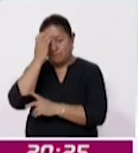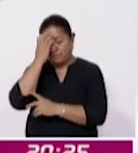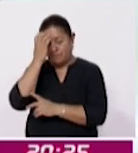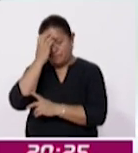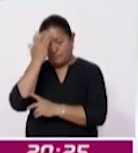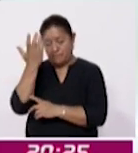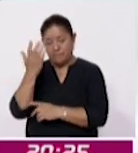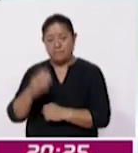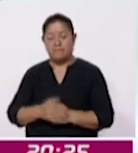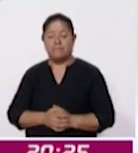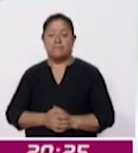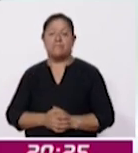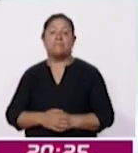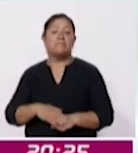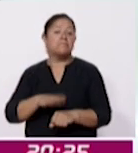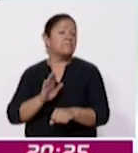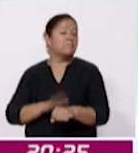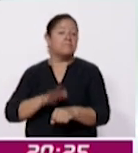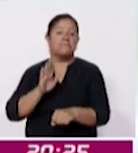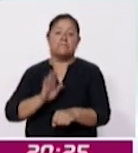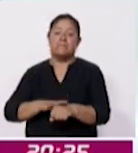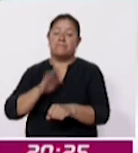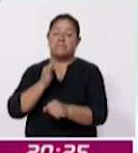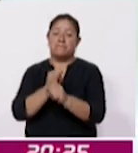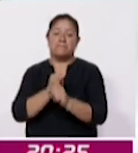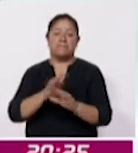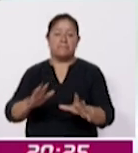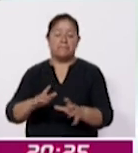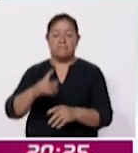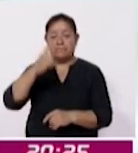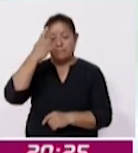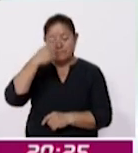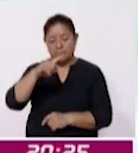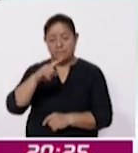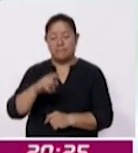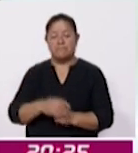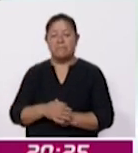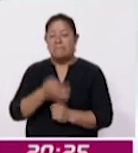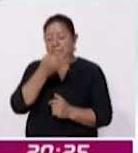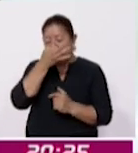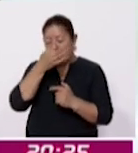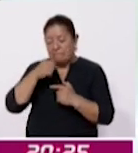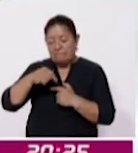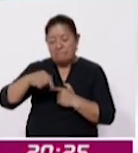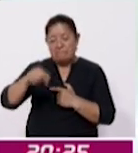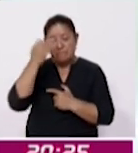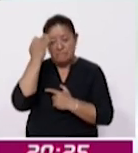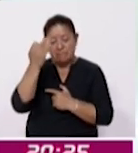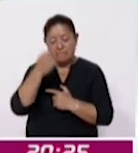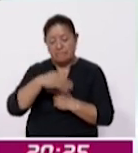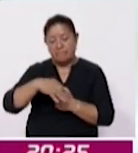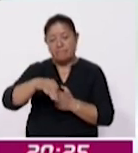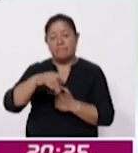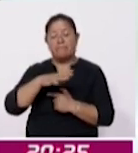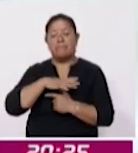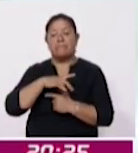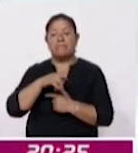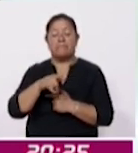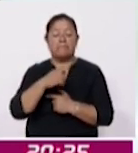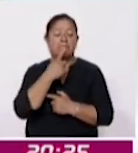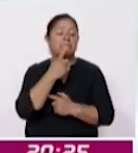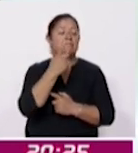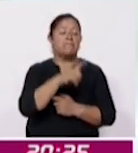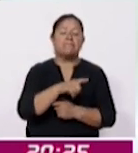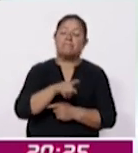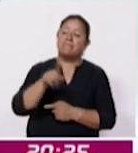mayores detalles a fin de conseguir en el menor tiempo posible órdenes de atención en